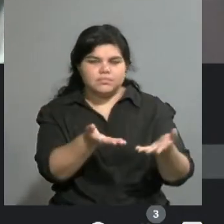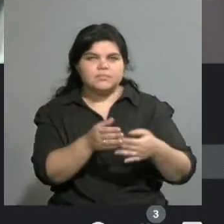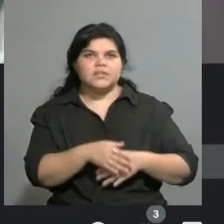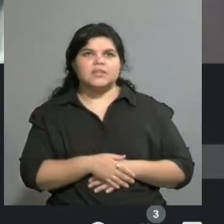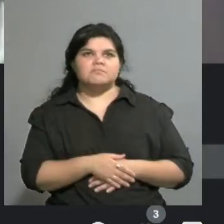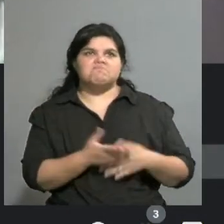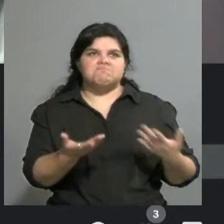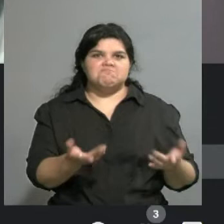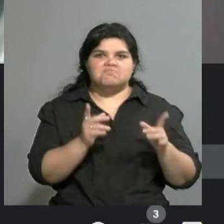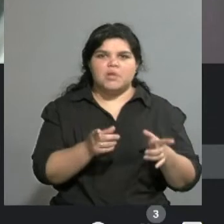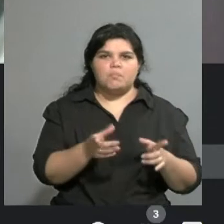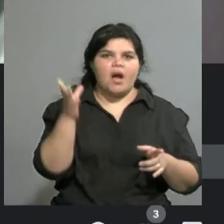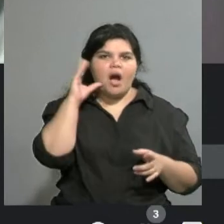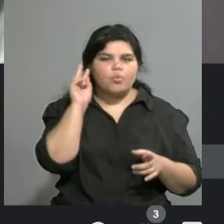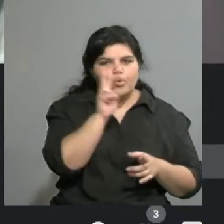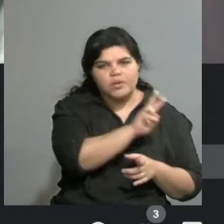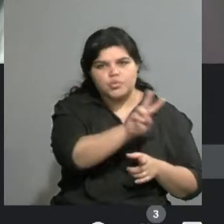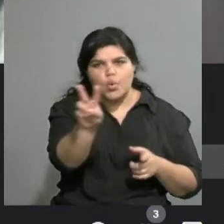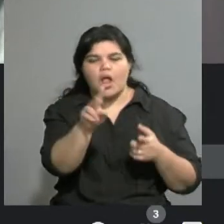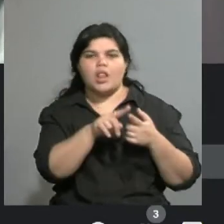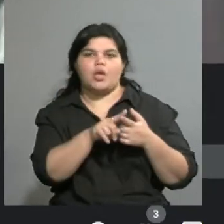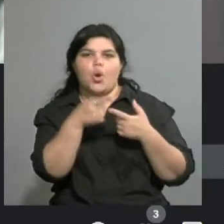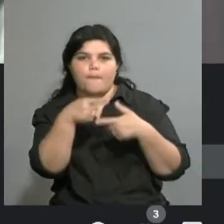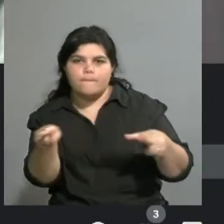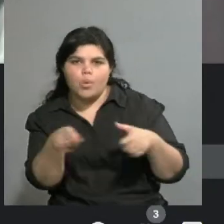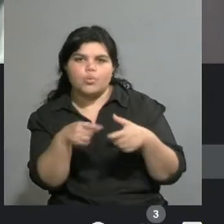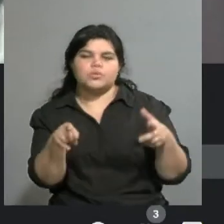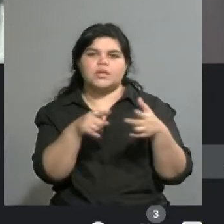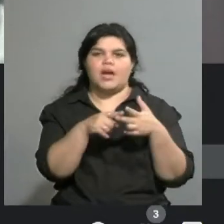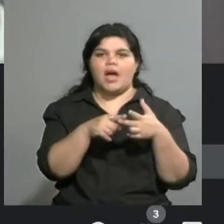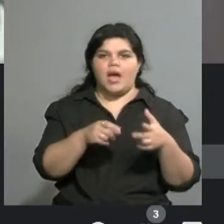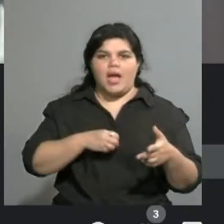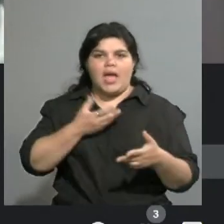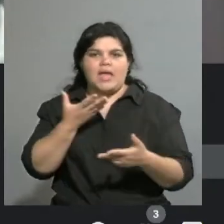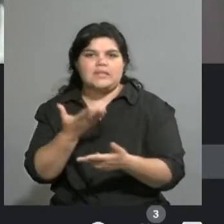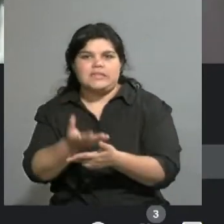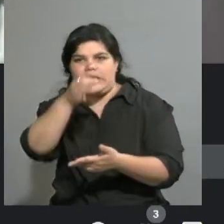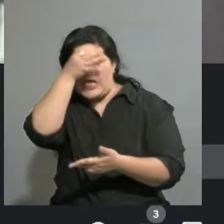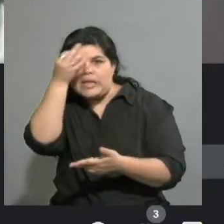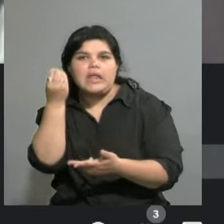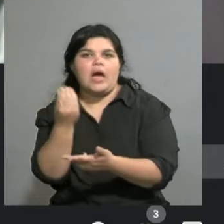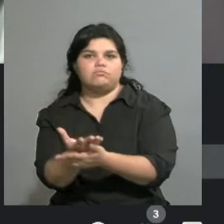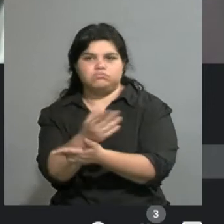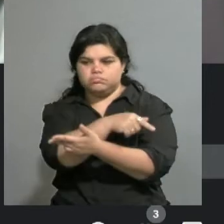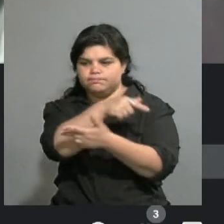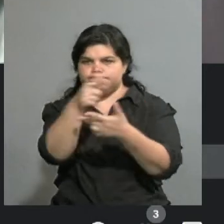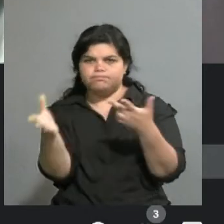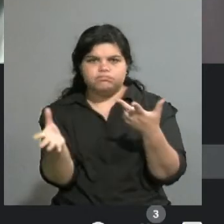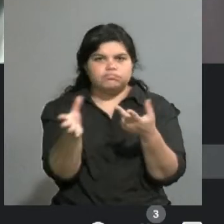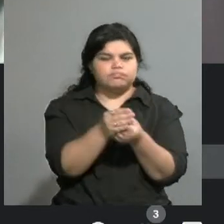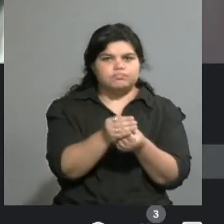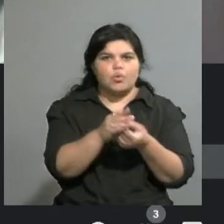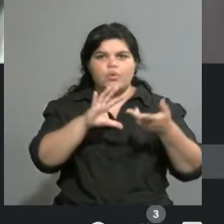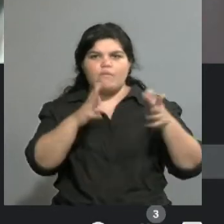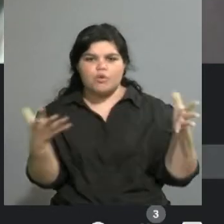lo audiovisual, la música, lo escénico, y que la propuesta nos vaya llevando por distintos lugares. Además